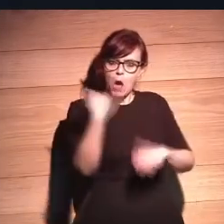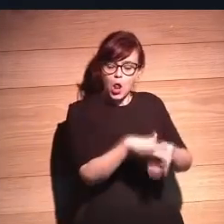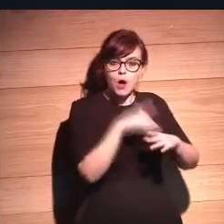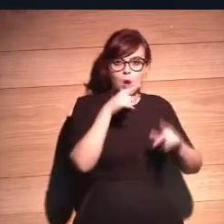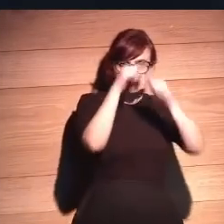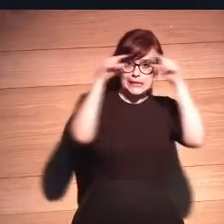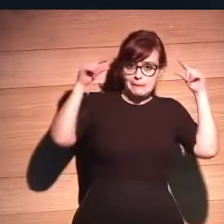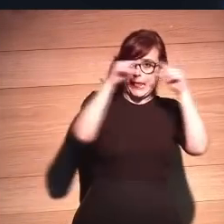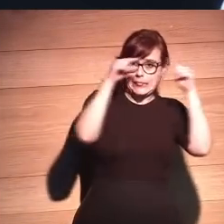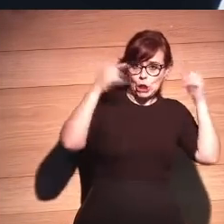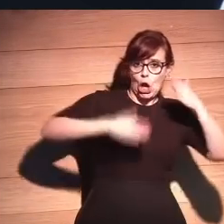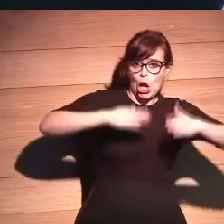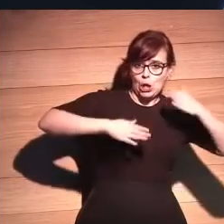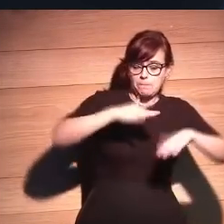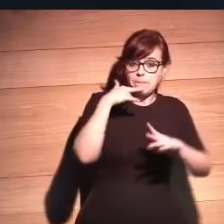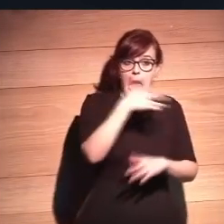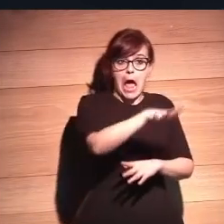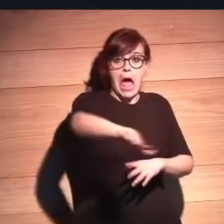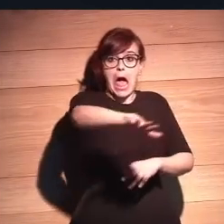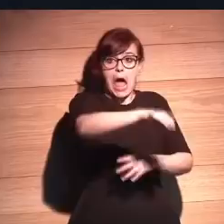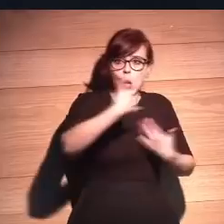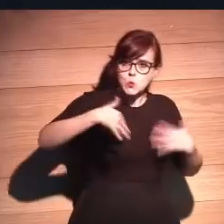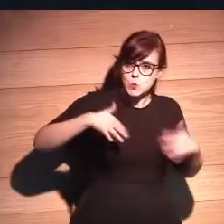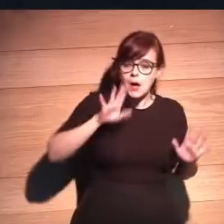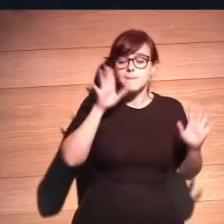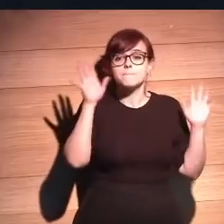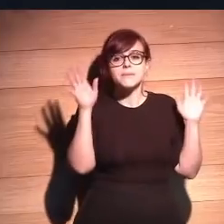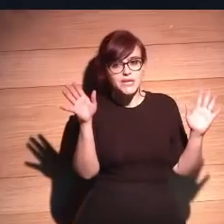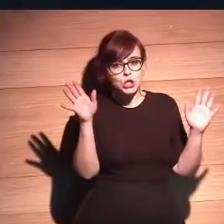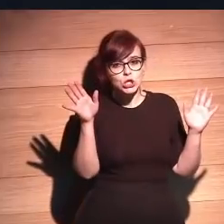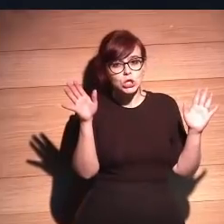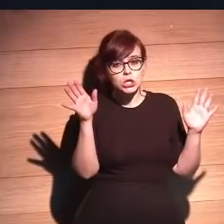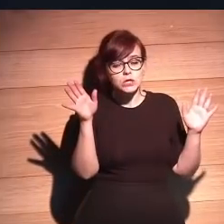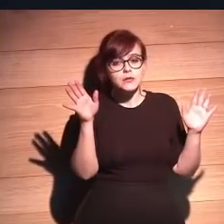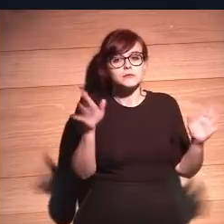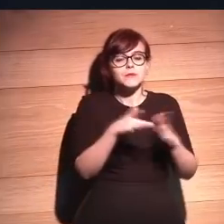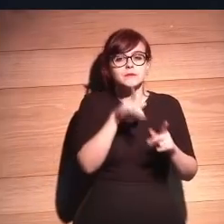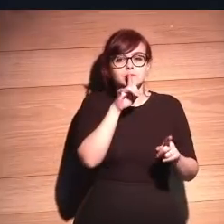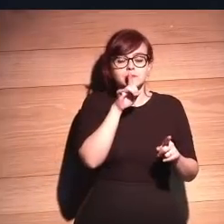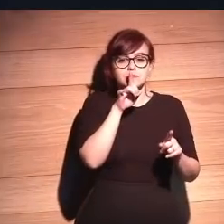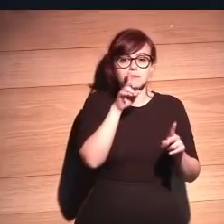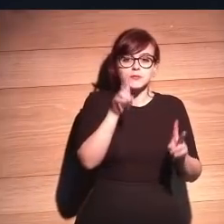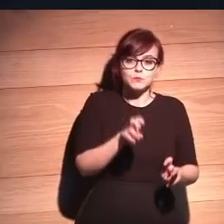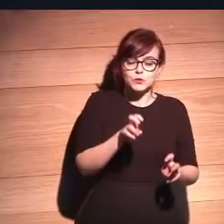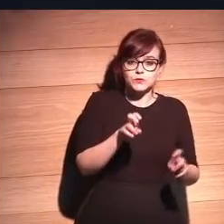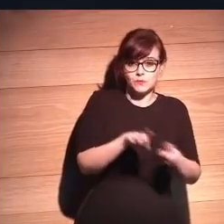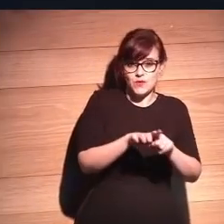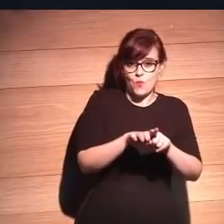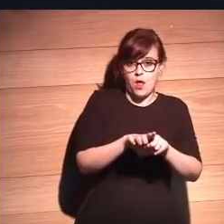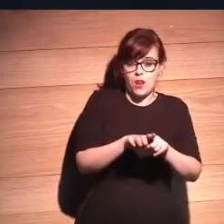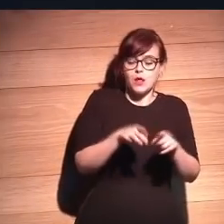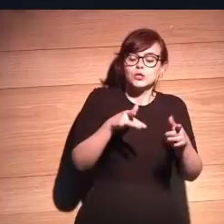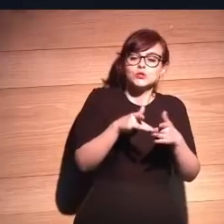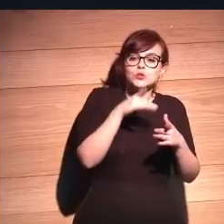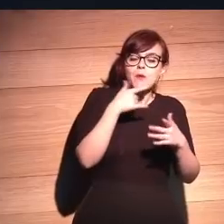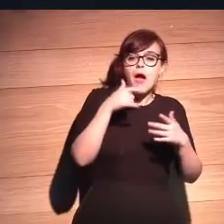Terminator está por aquí. Pero en la realidad, la realidad es que ni la inteligencia artificial va a tener forma de robot en su